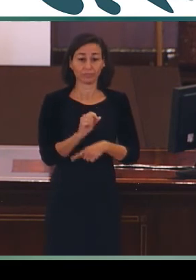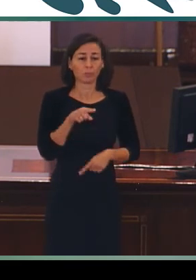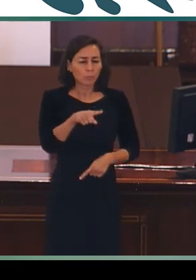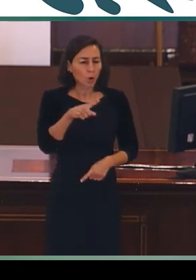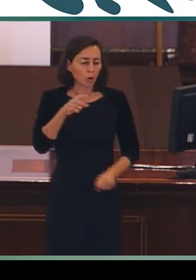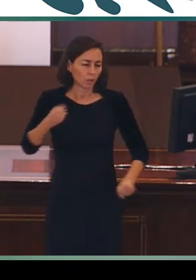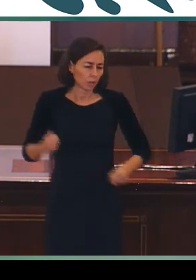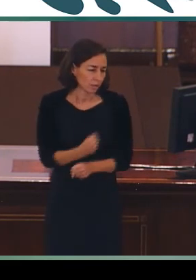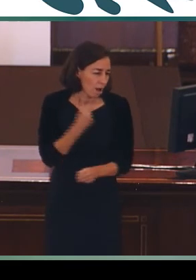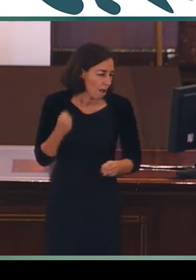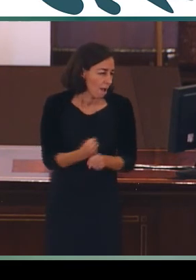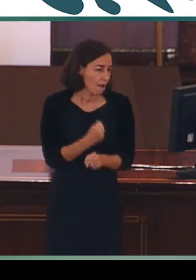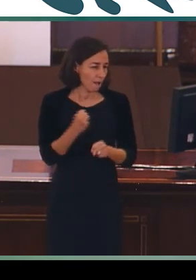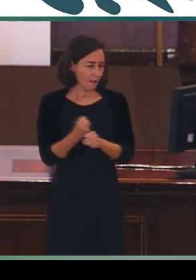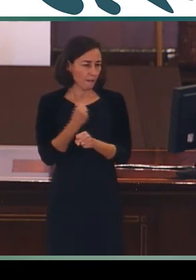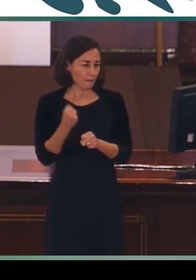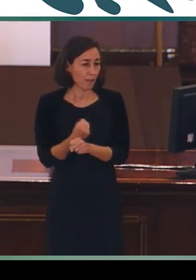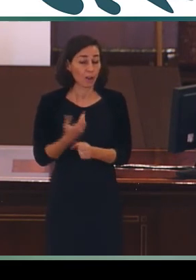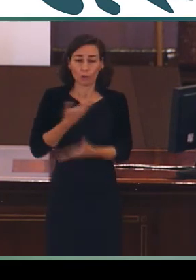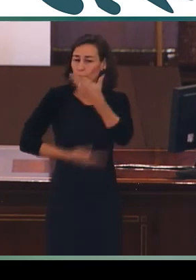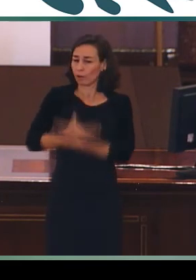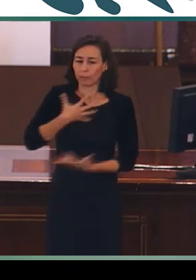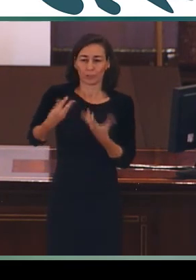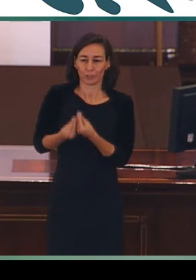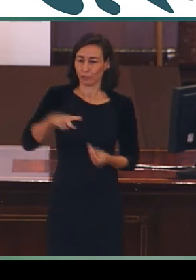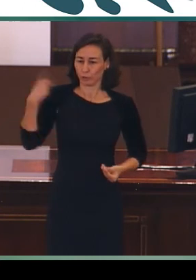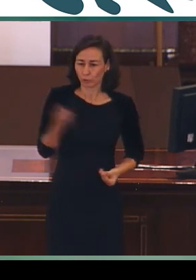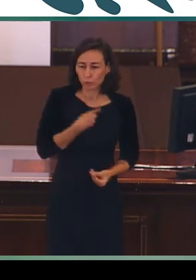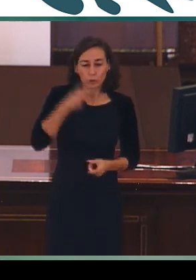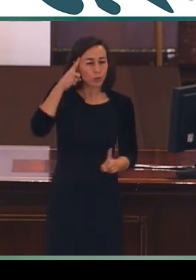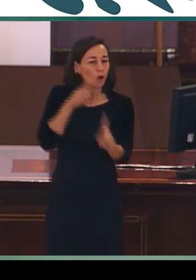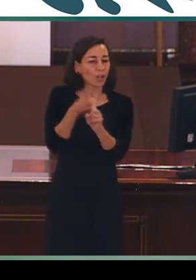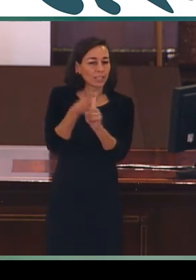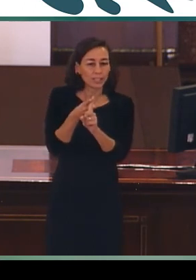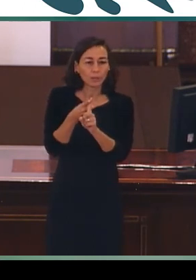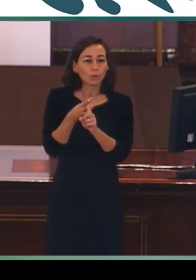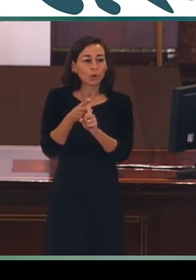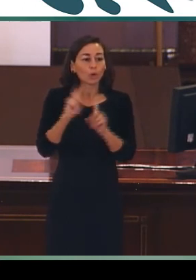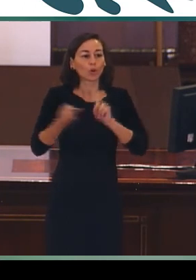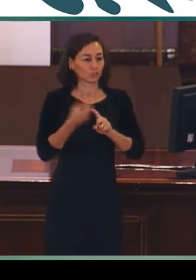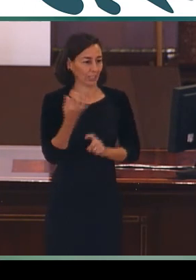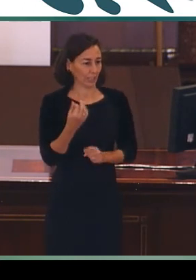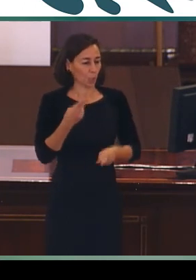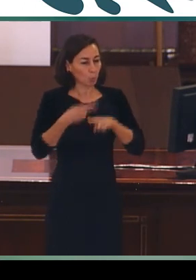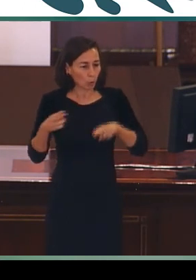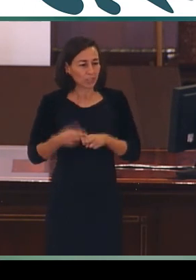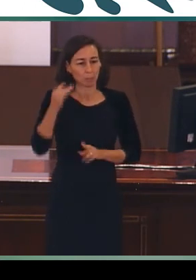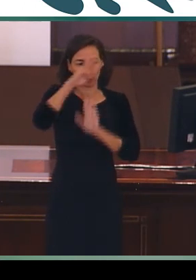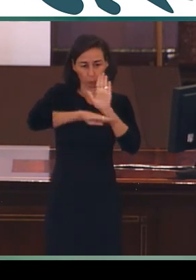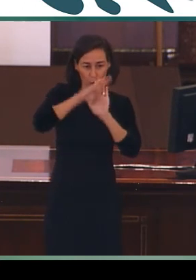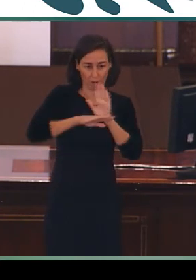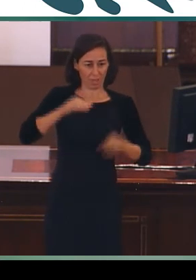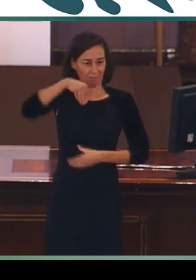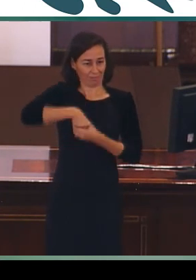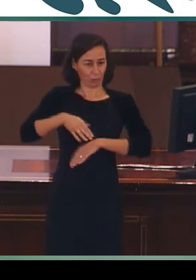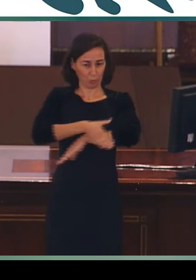tensión y permanente colaboración con nosotros en el desarrollo de políticas y programas del Ministerio. Una